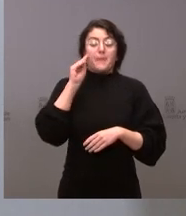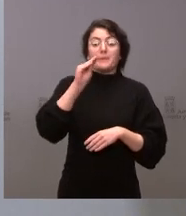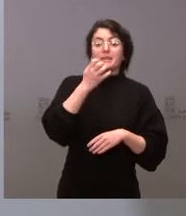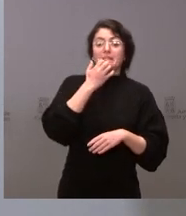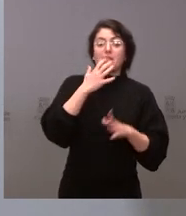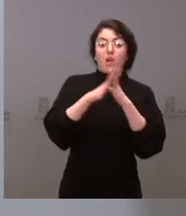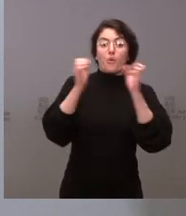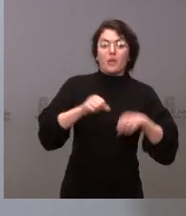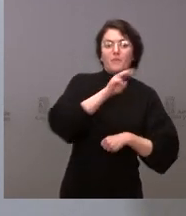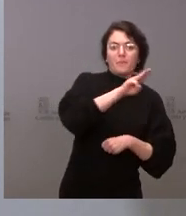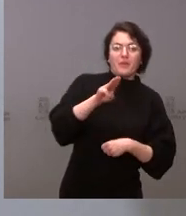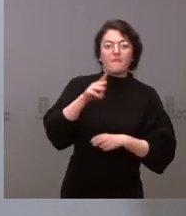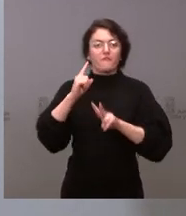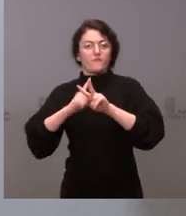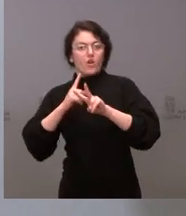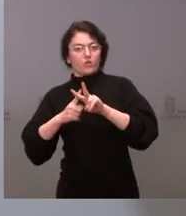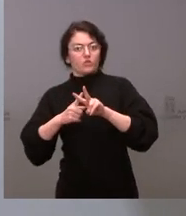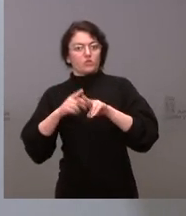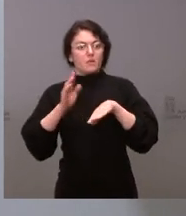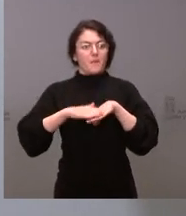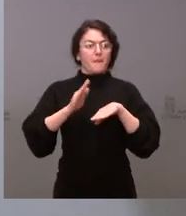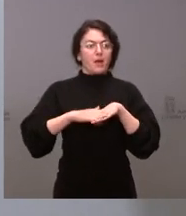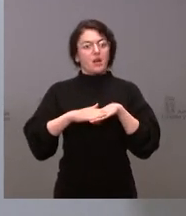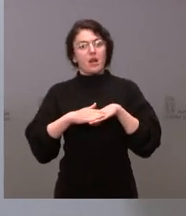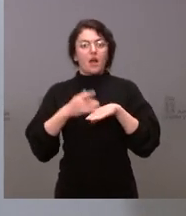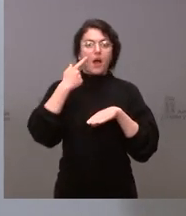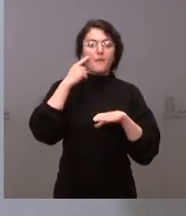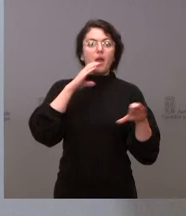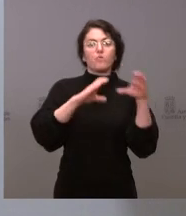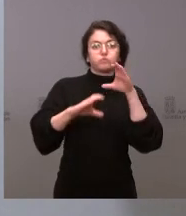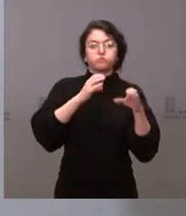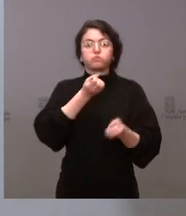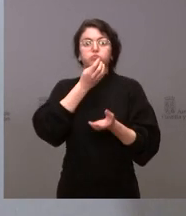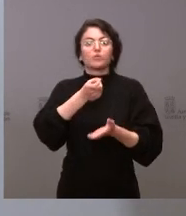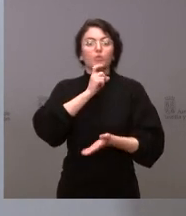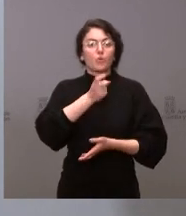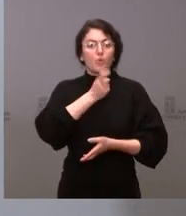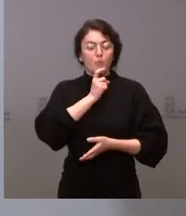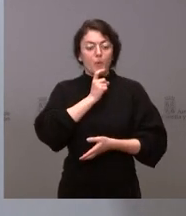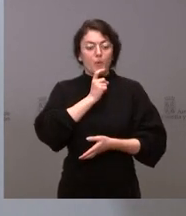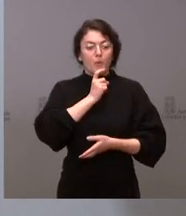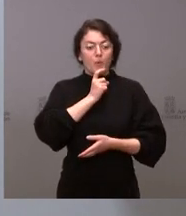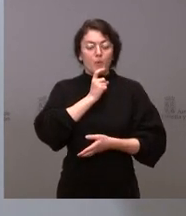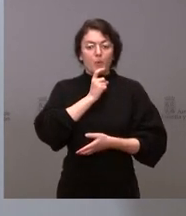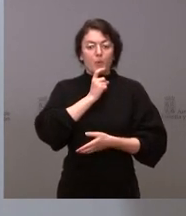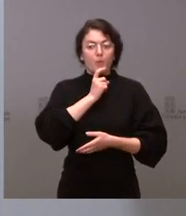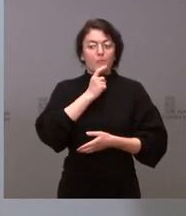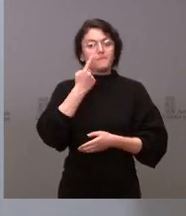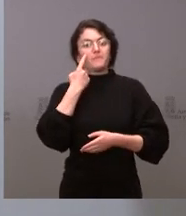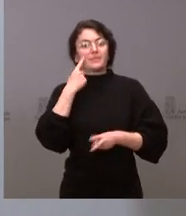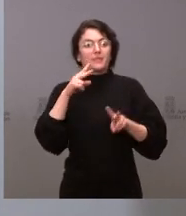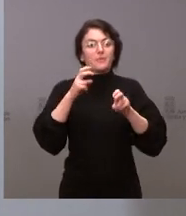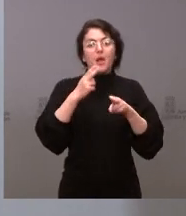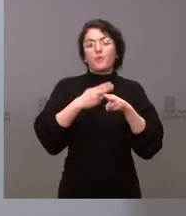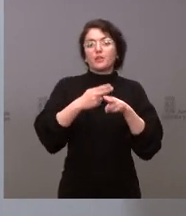la hora de llevar a cabo la política de comunicación, respecto a cómo se ha de llevar esta política de comunicación,